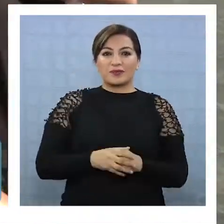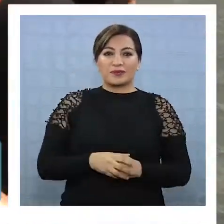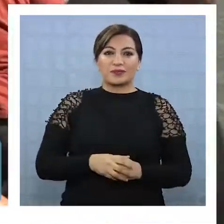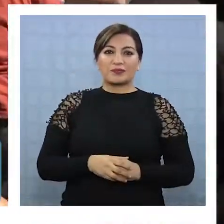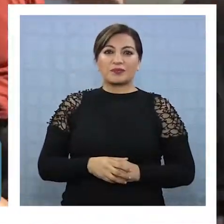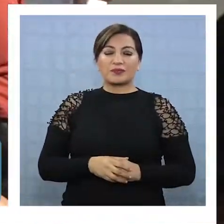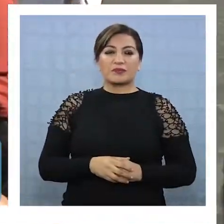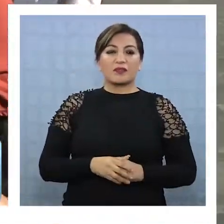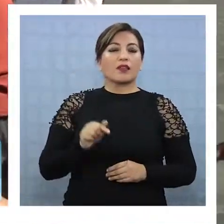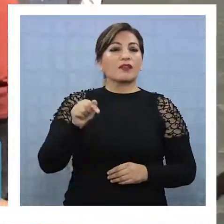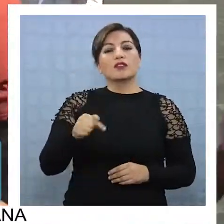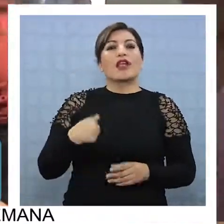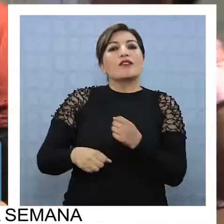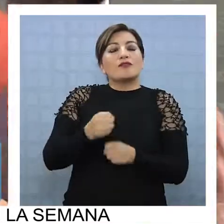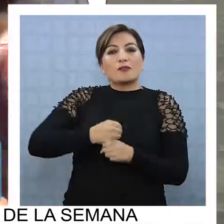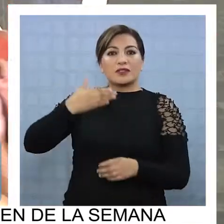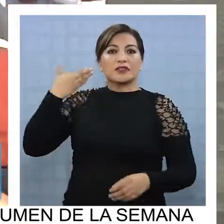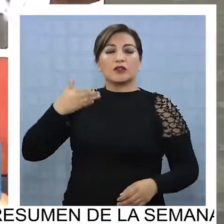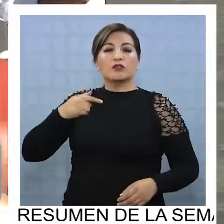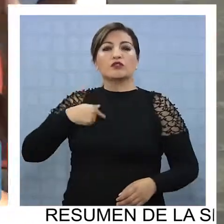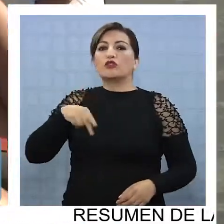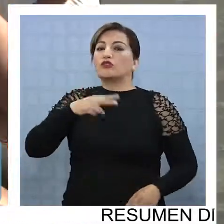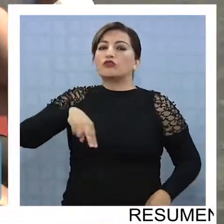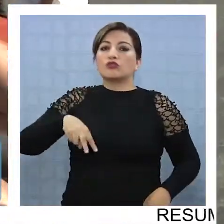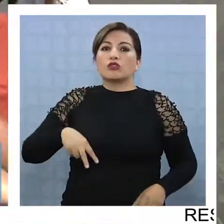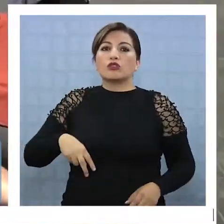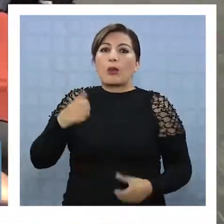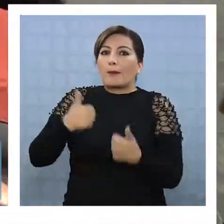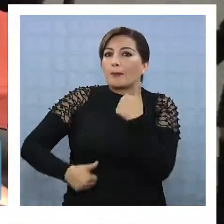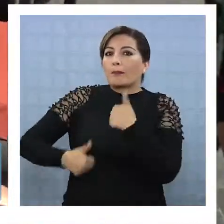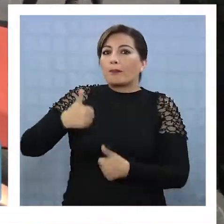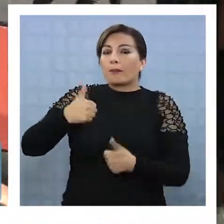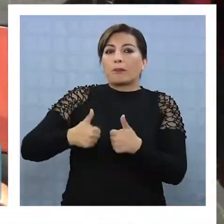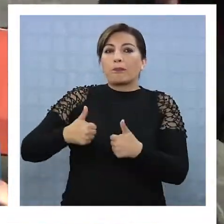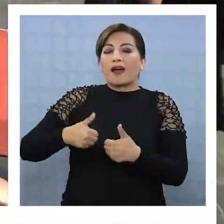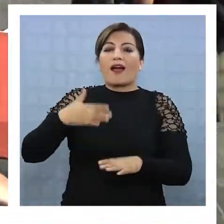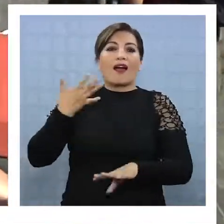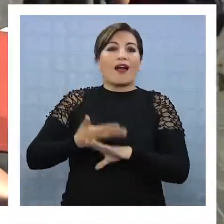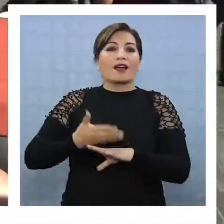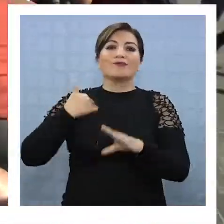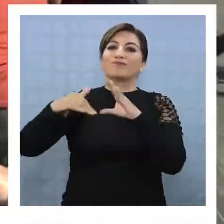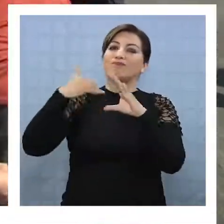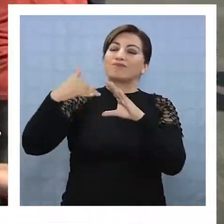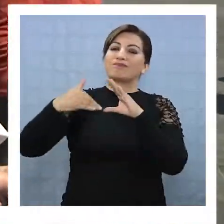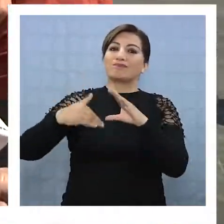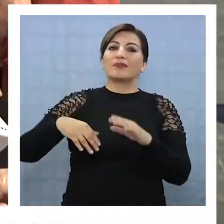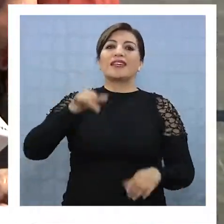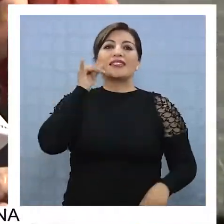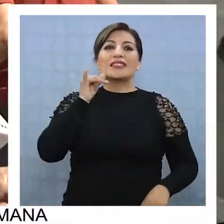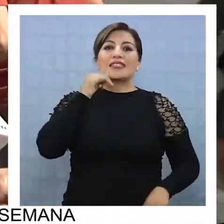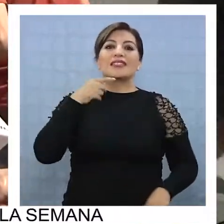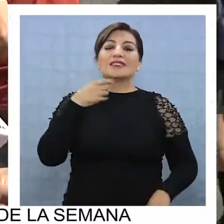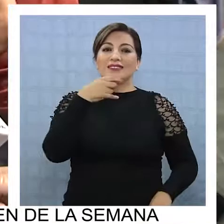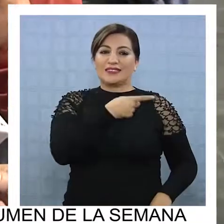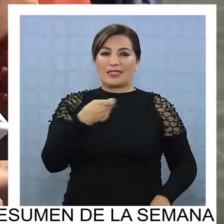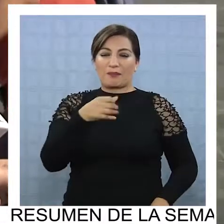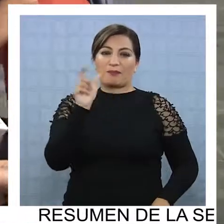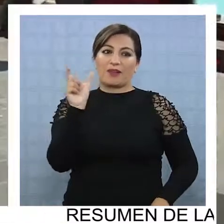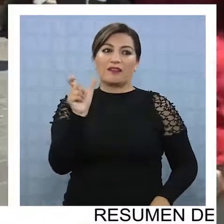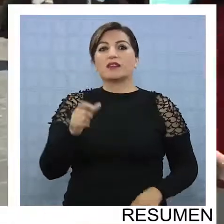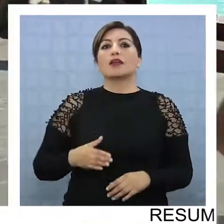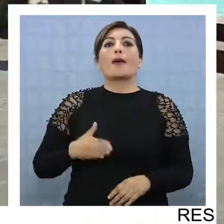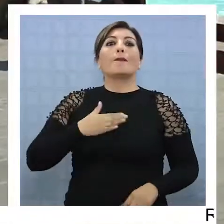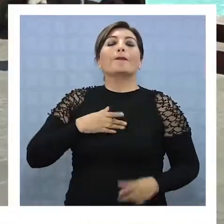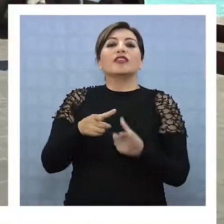el lectivo humanista y de hecho el año pasado concursamos como lectivo y mandamos cuentos para el que quiqueas en palabras, entonces quería